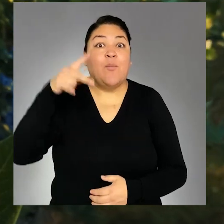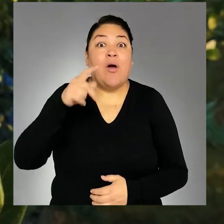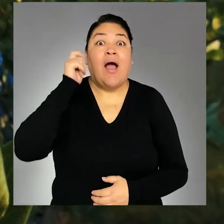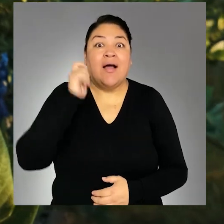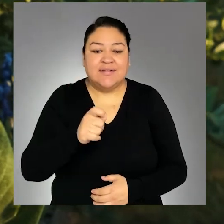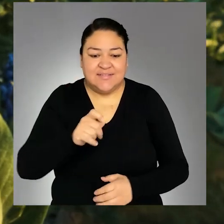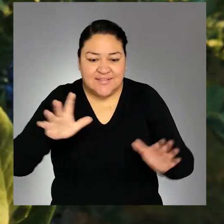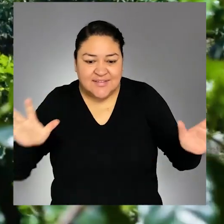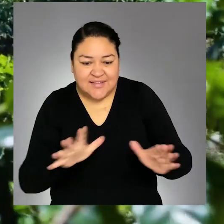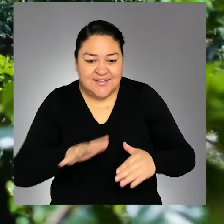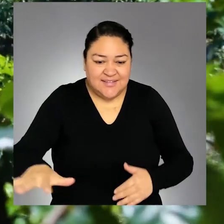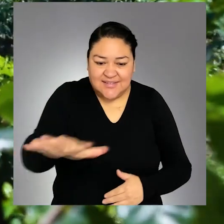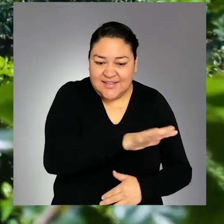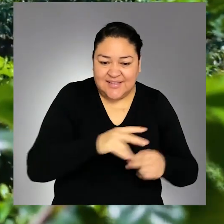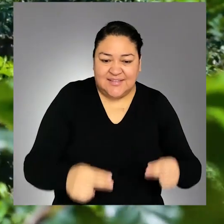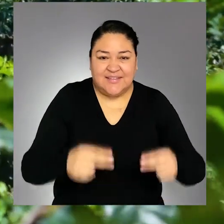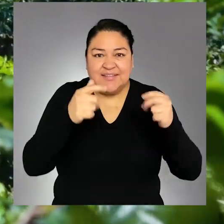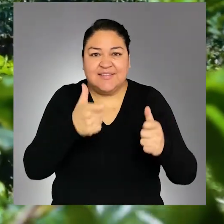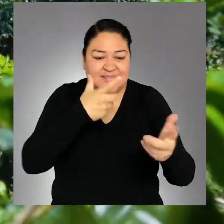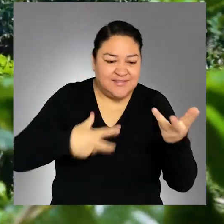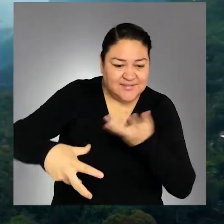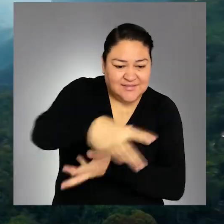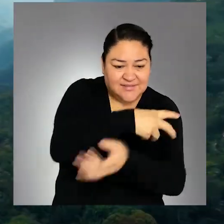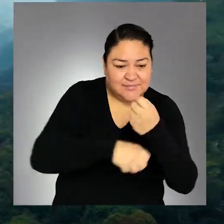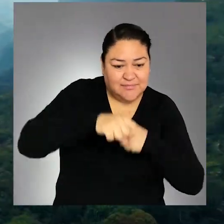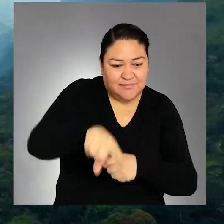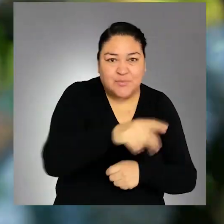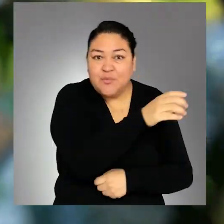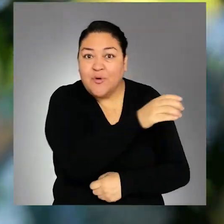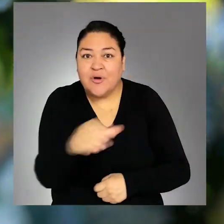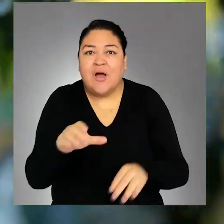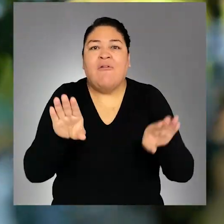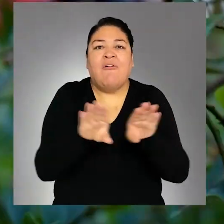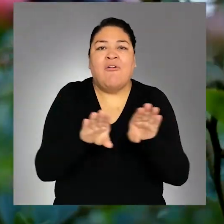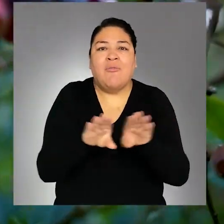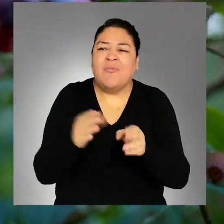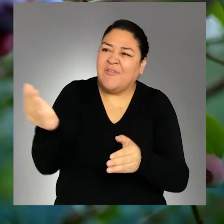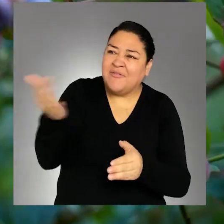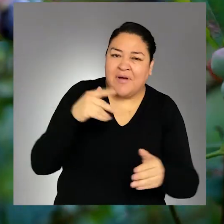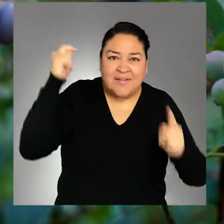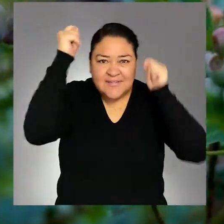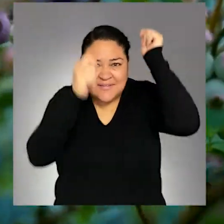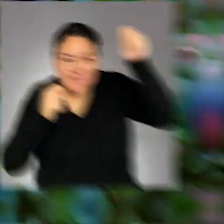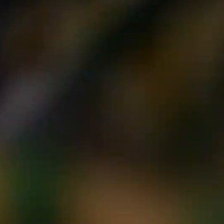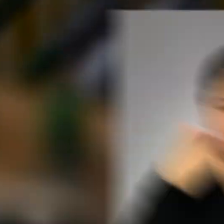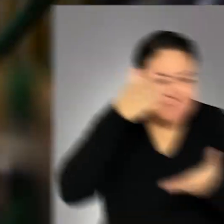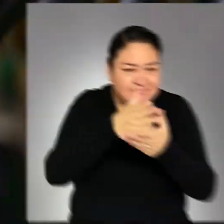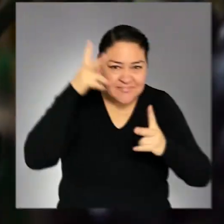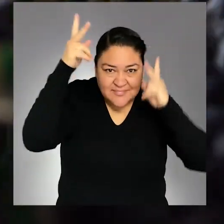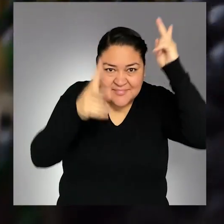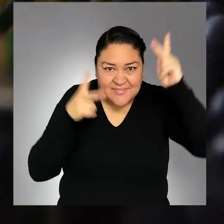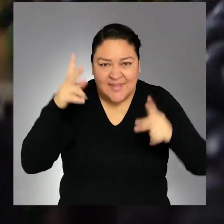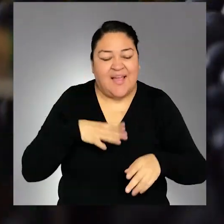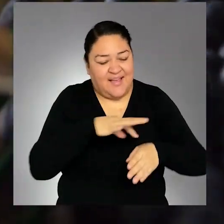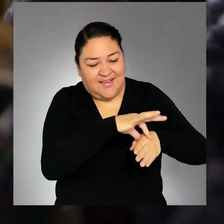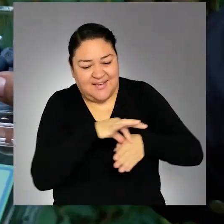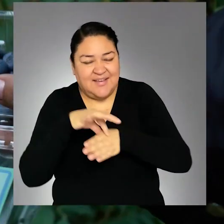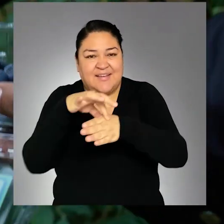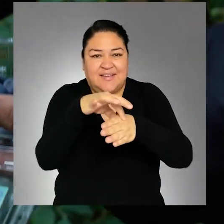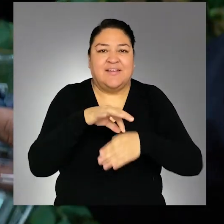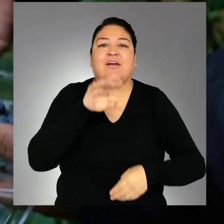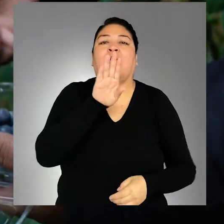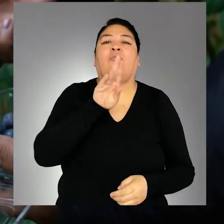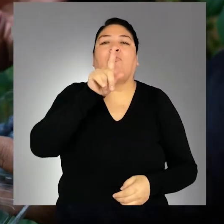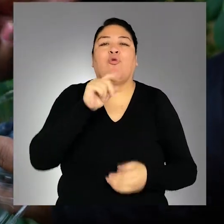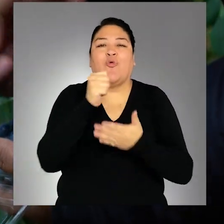En Puebla, potencializamos la economía y el desarrollo de la industria agroalimentaria mediante el impulso del turismo rural. Visita la Ruta de Blueberry